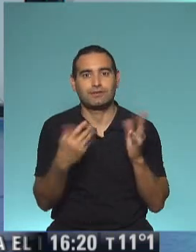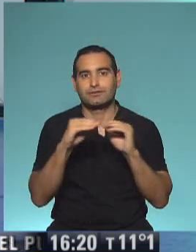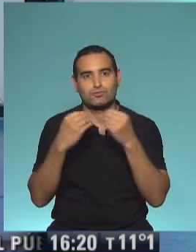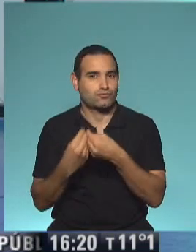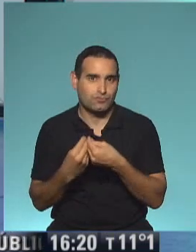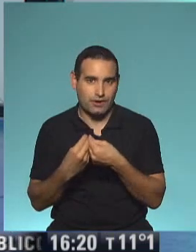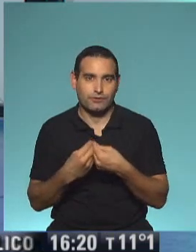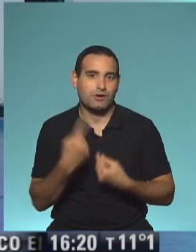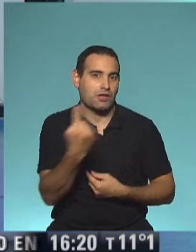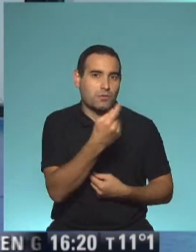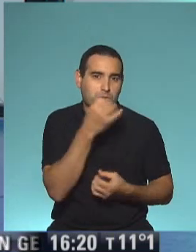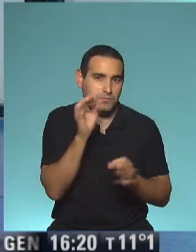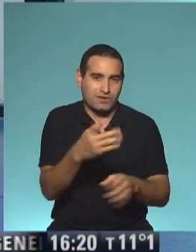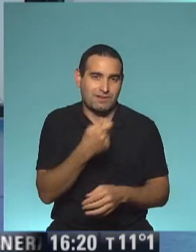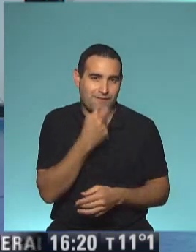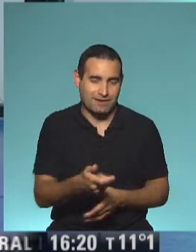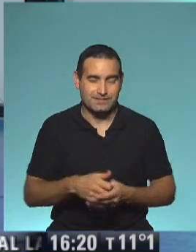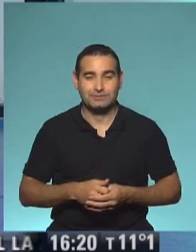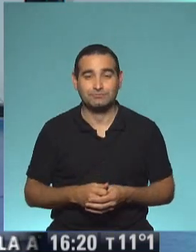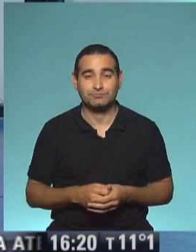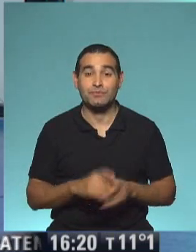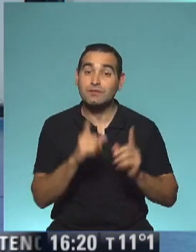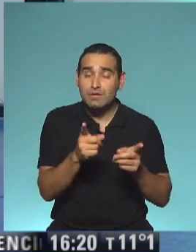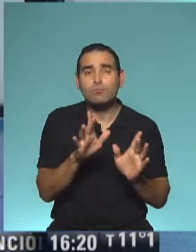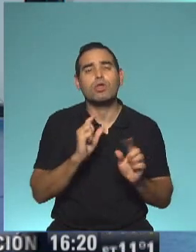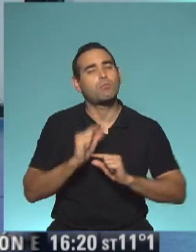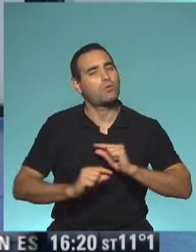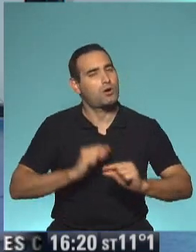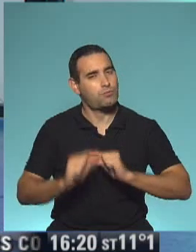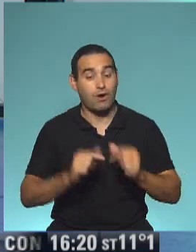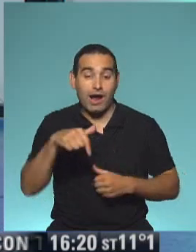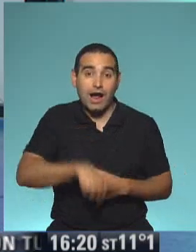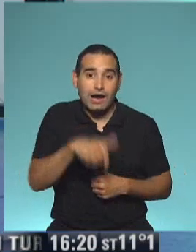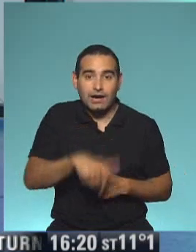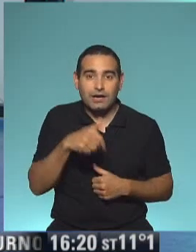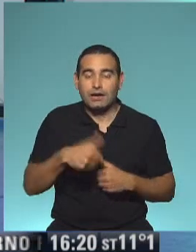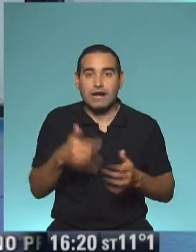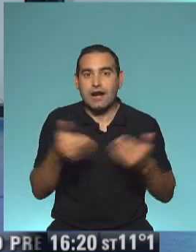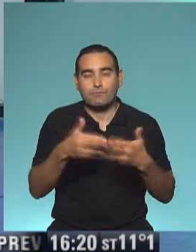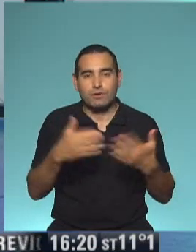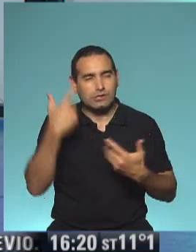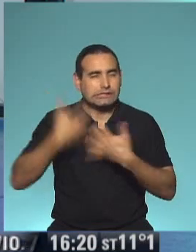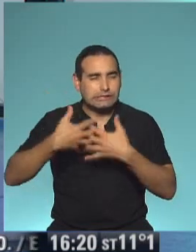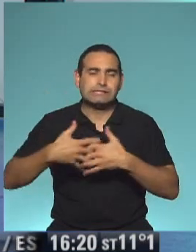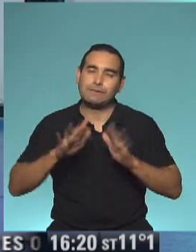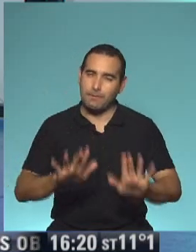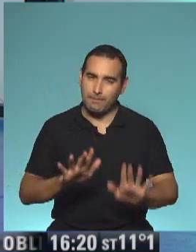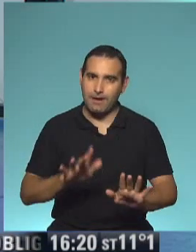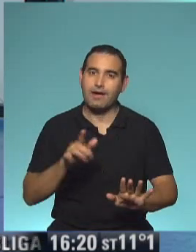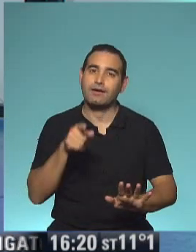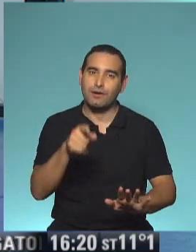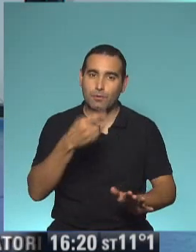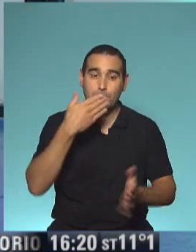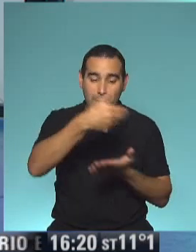puede buscar la que le resulte más simple. Y también está bueno ir de a poquito. Nosotros acá estamos tratando de hacerlo todo mentalmente, pero uno si lo hiciese en